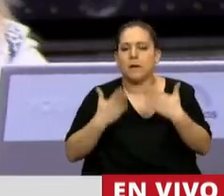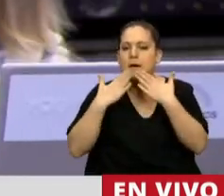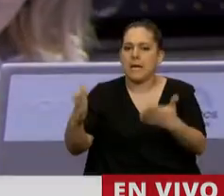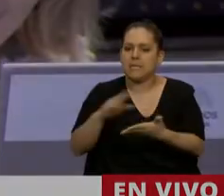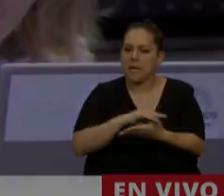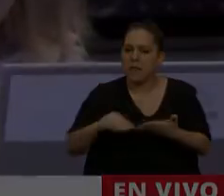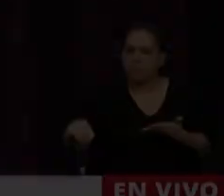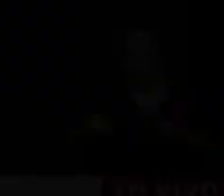diputada Bernaza.